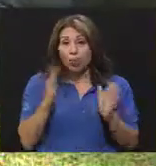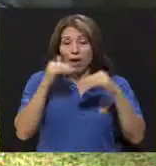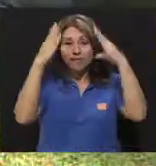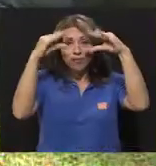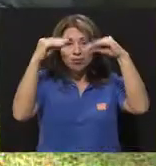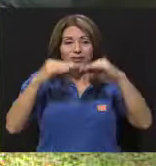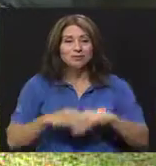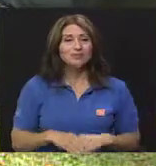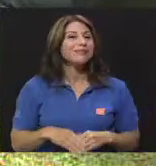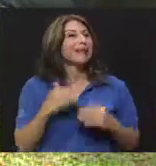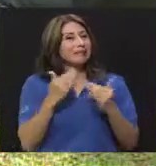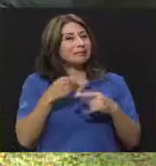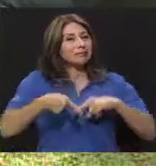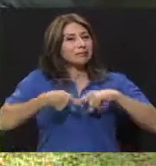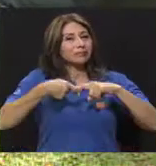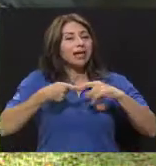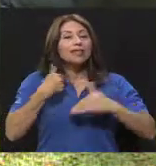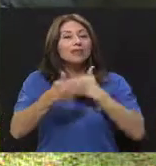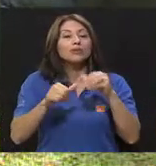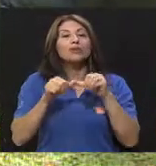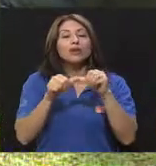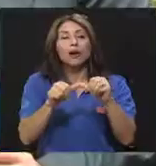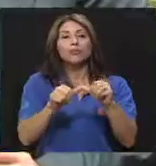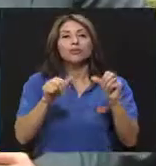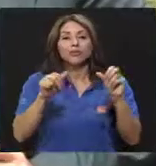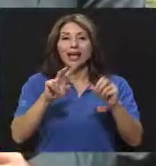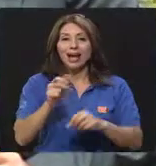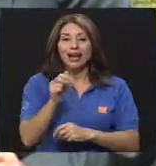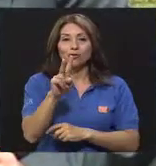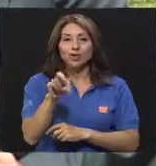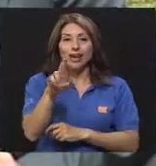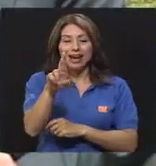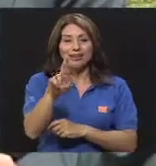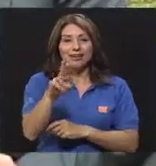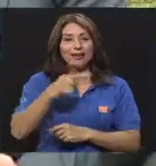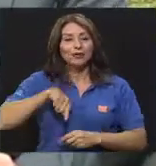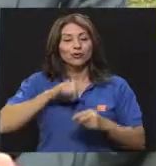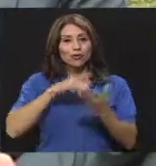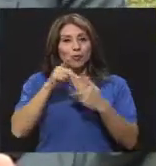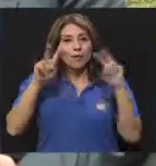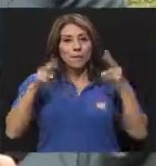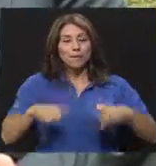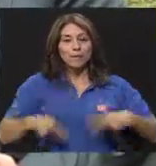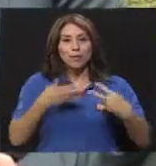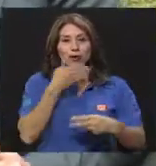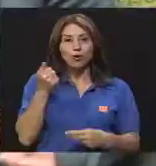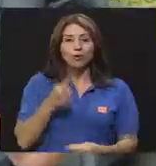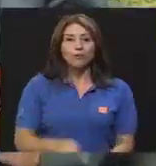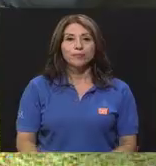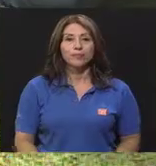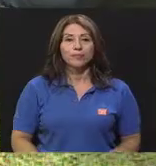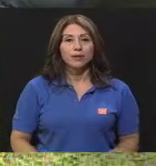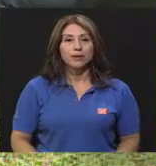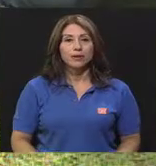Para retomar más datos de esta encuesta. Y luego regresamos con más aquí por su canal UCR. Resumos Vivir Mejor.